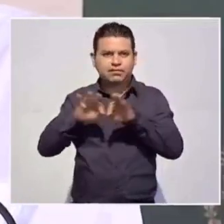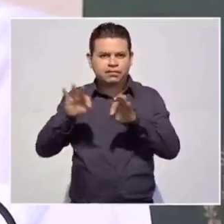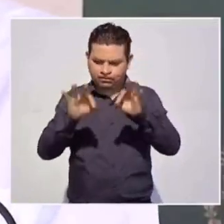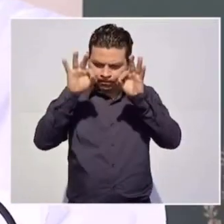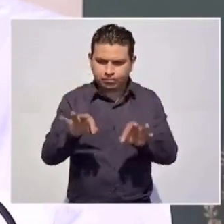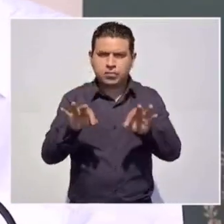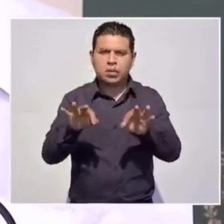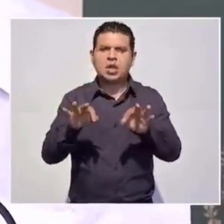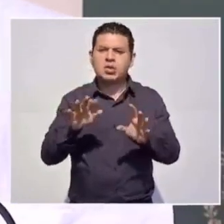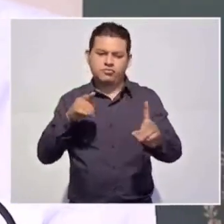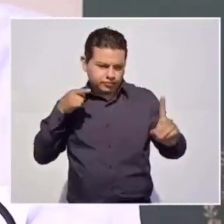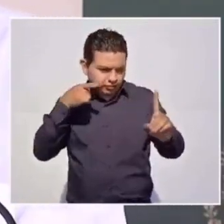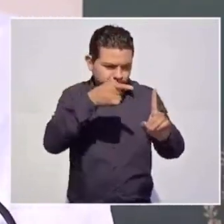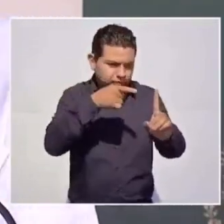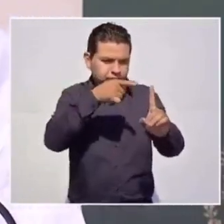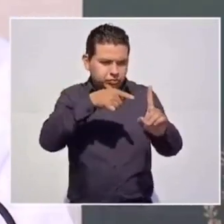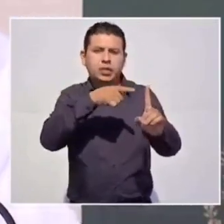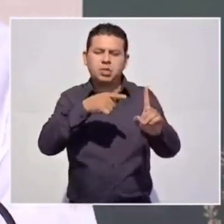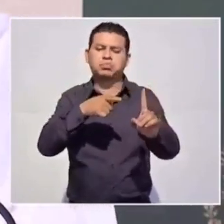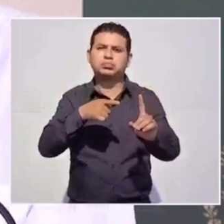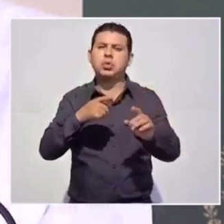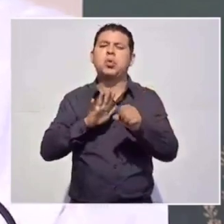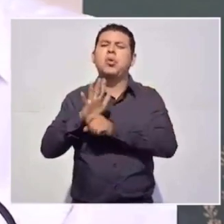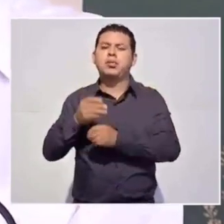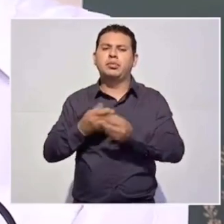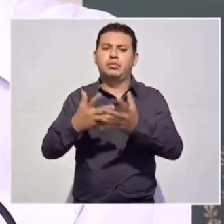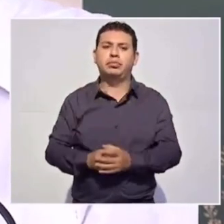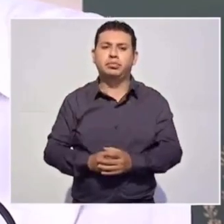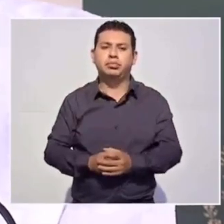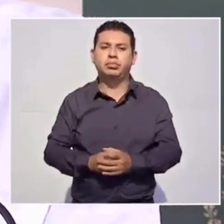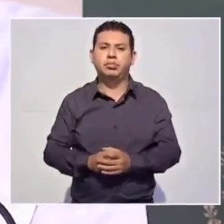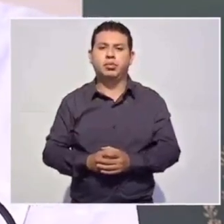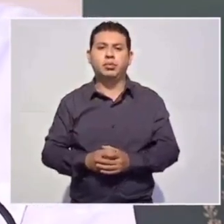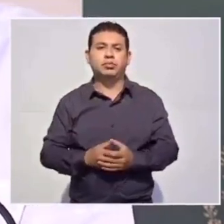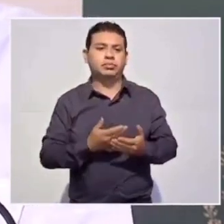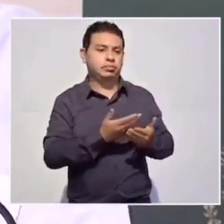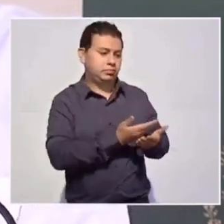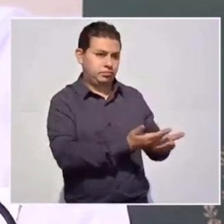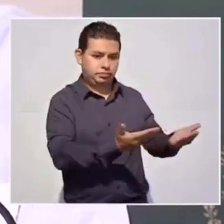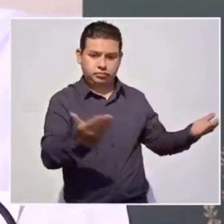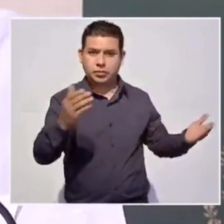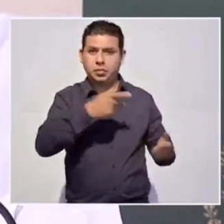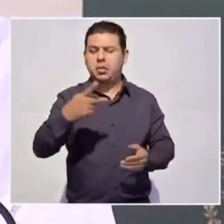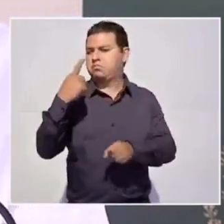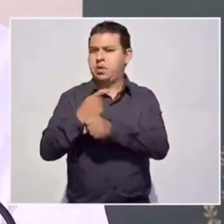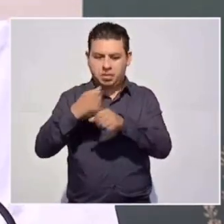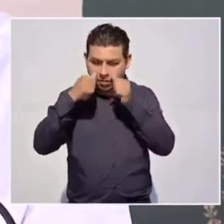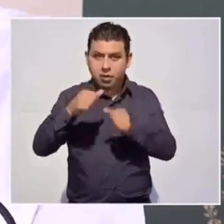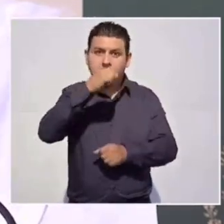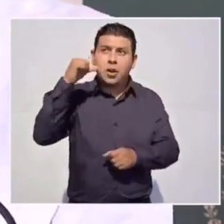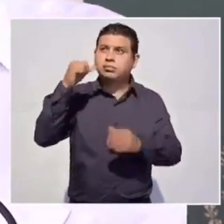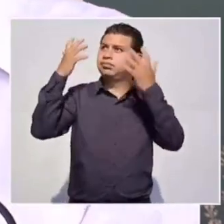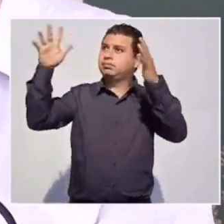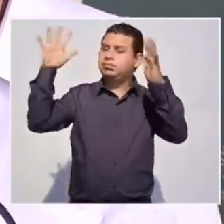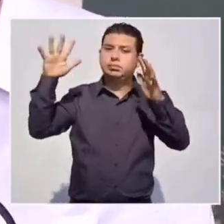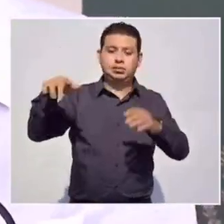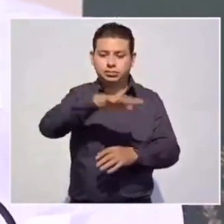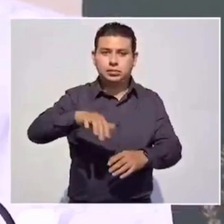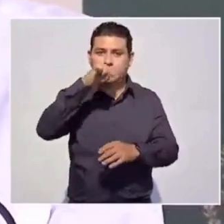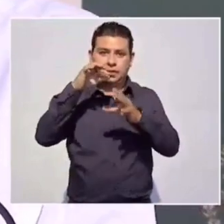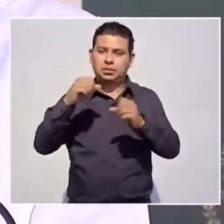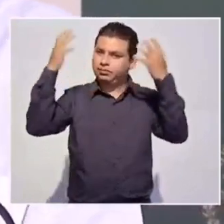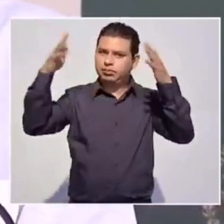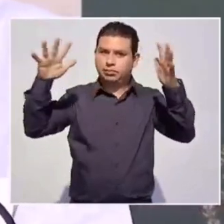y reiterando nuestro lema, primero los pobres, que viva Juárez, que viva Guelatao,